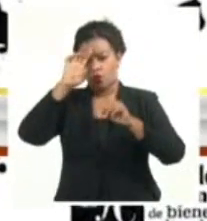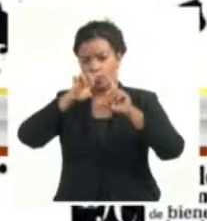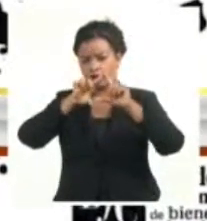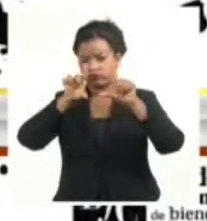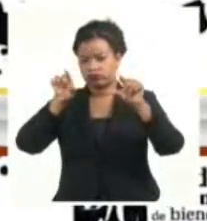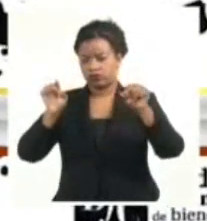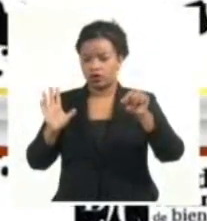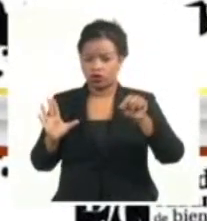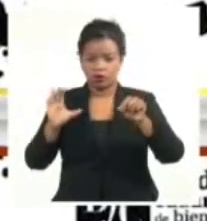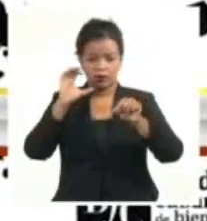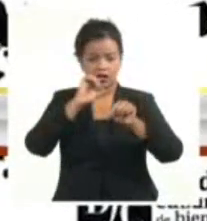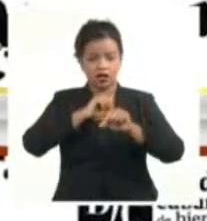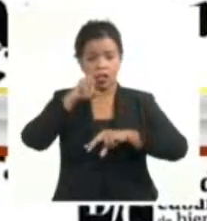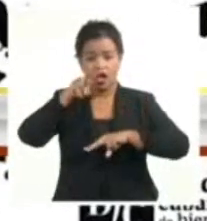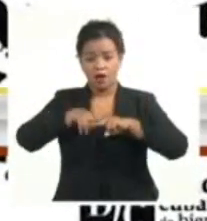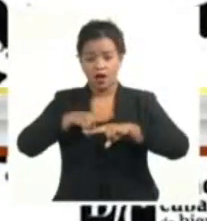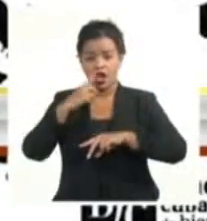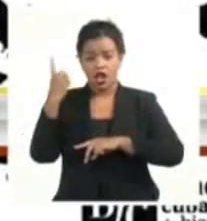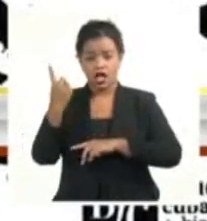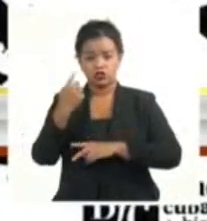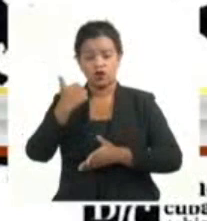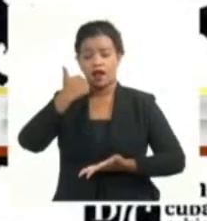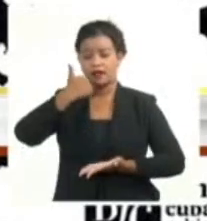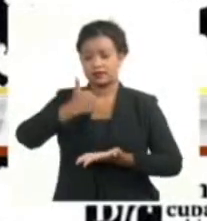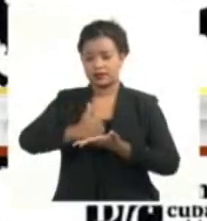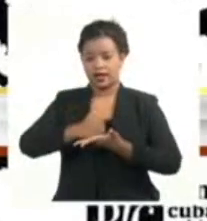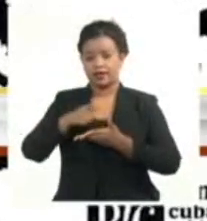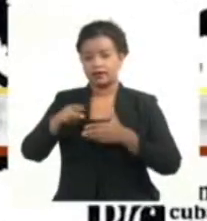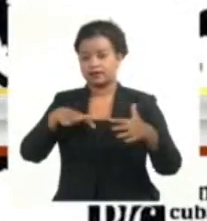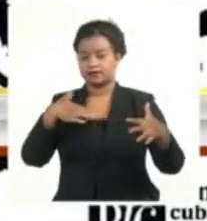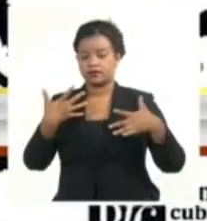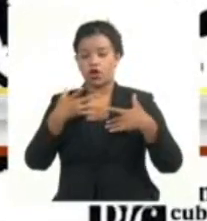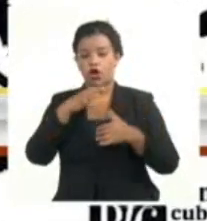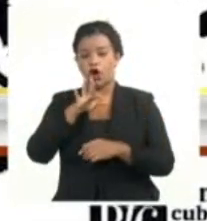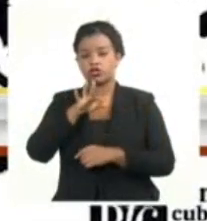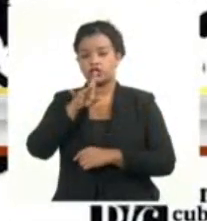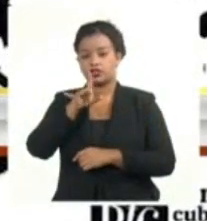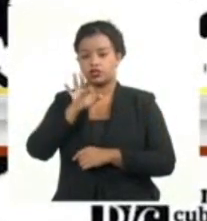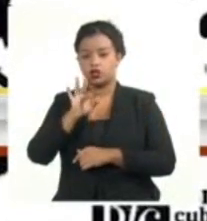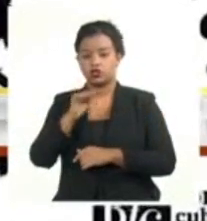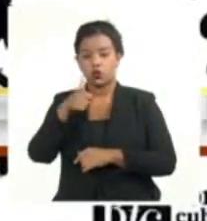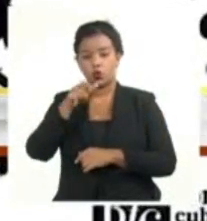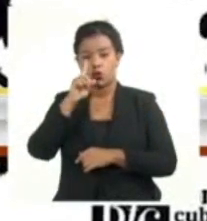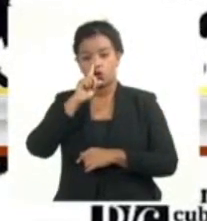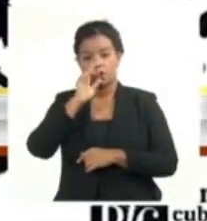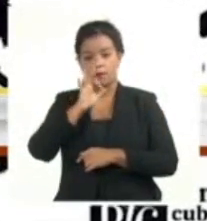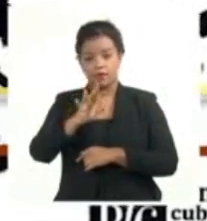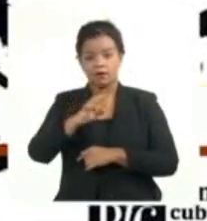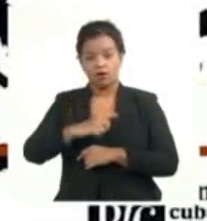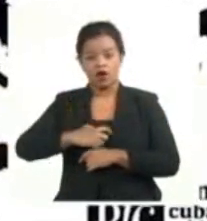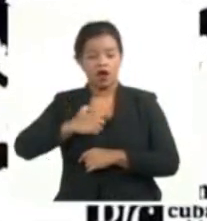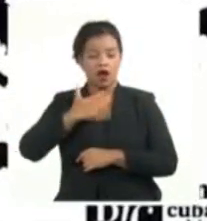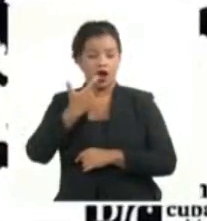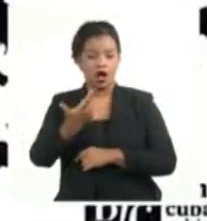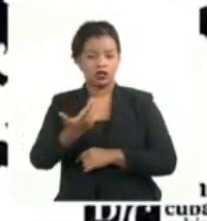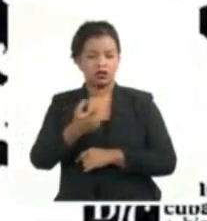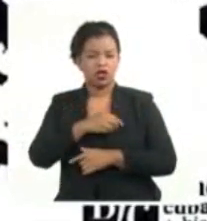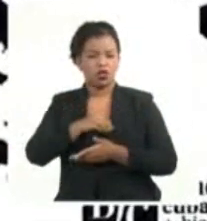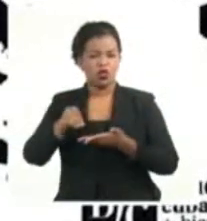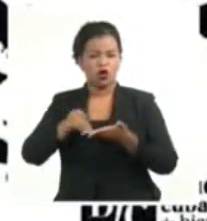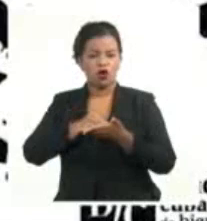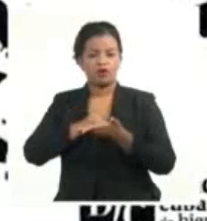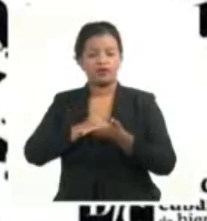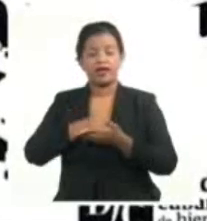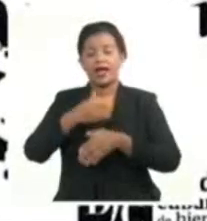La Habana, epicentro nacional de la cita, se celebrará entre el 8 y el 18 de junio en la Estación Cultural de Línea y 18